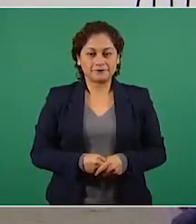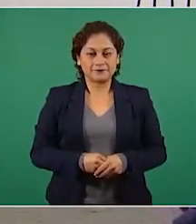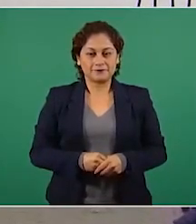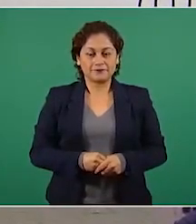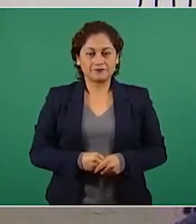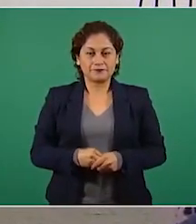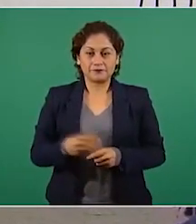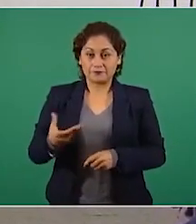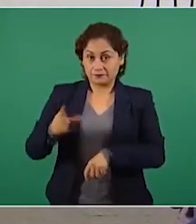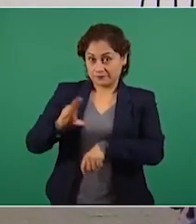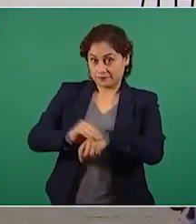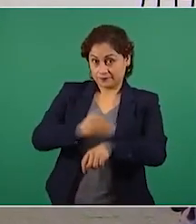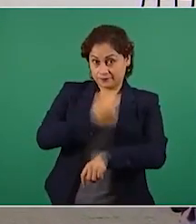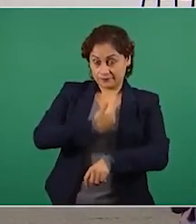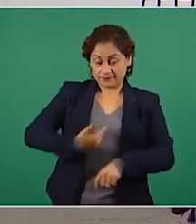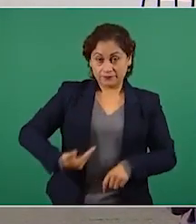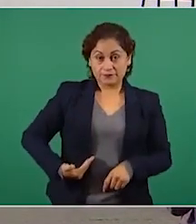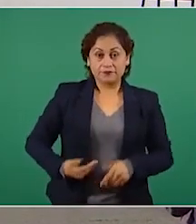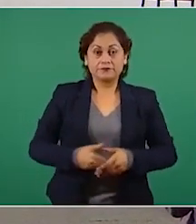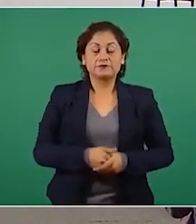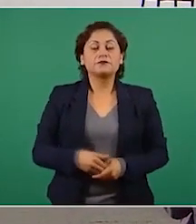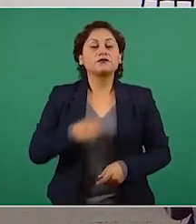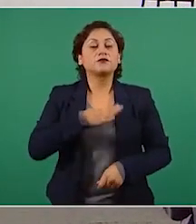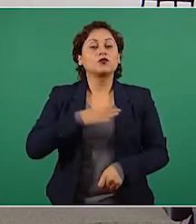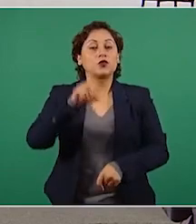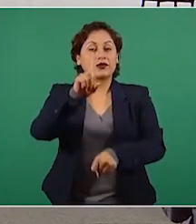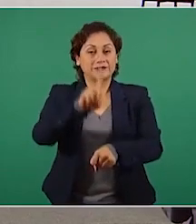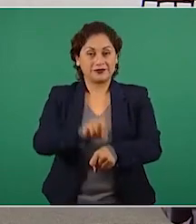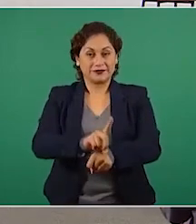Con su permiso, señor presidente. Buenos días.